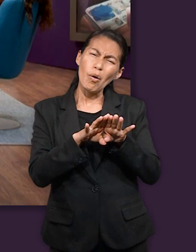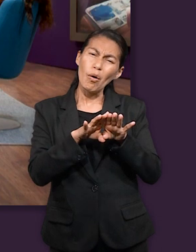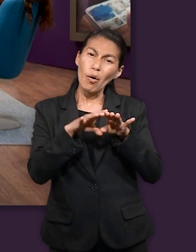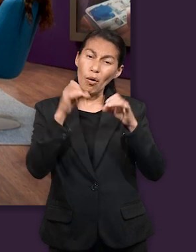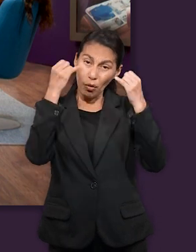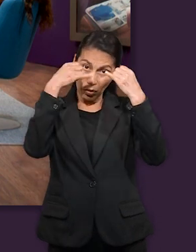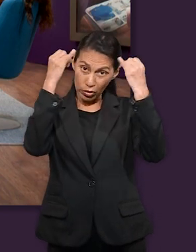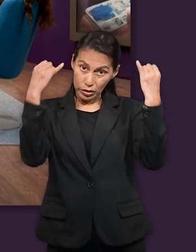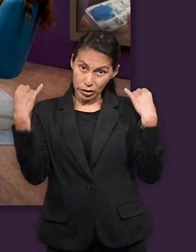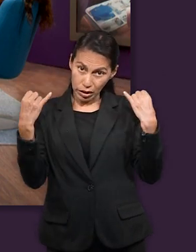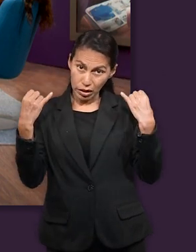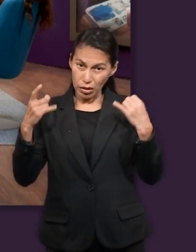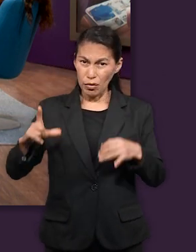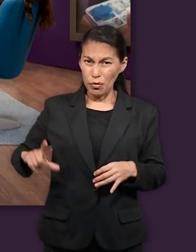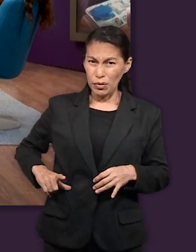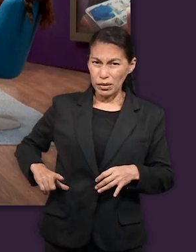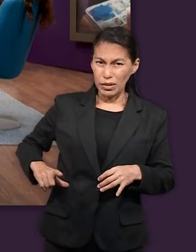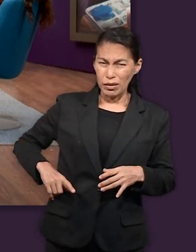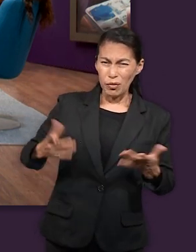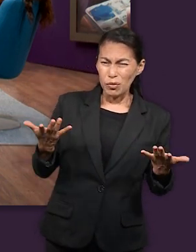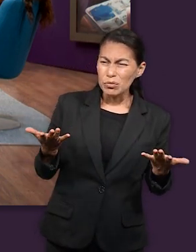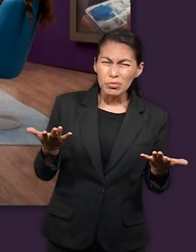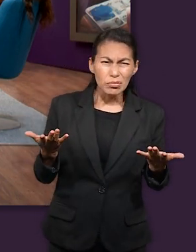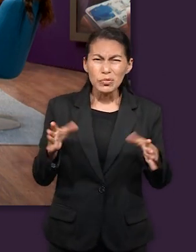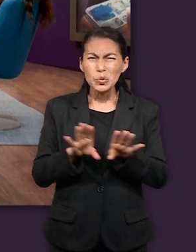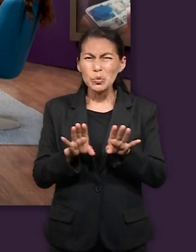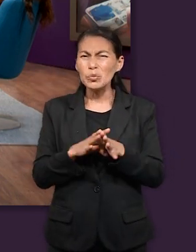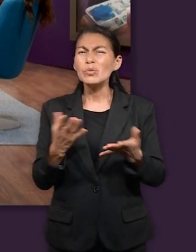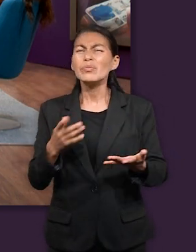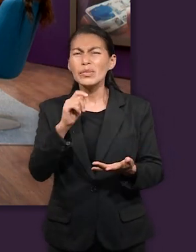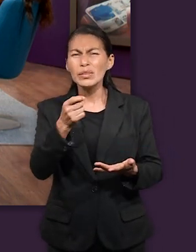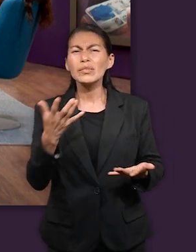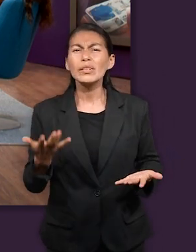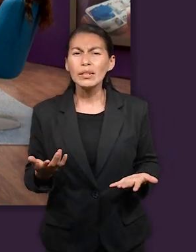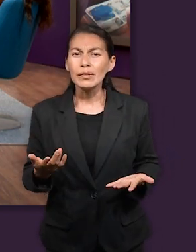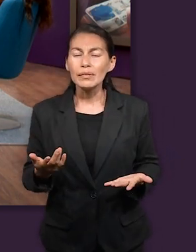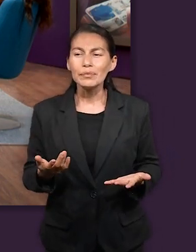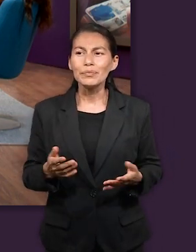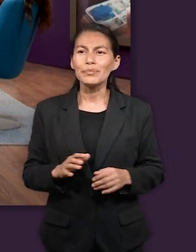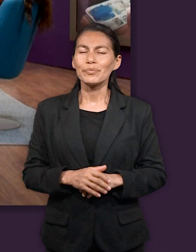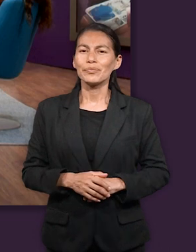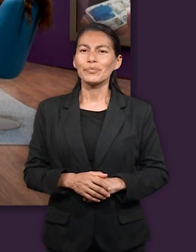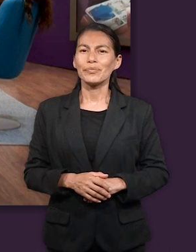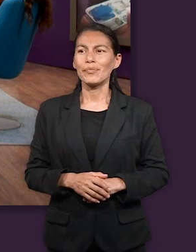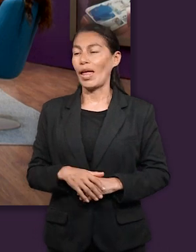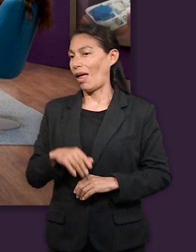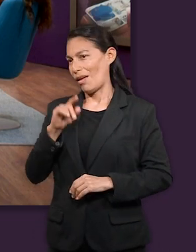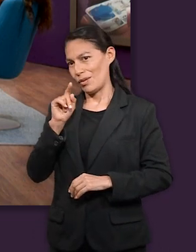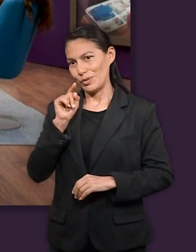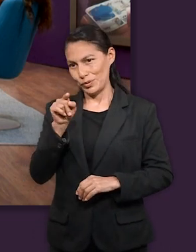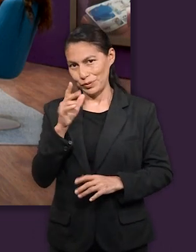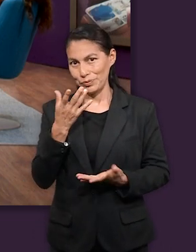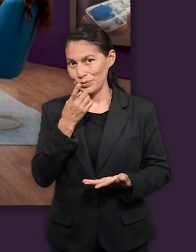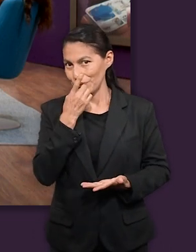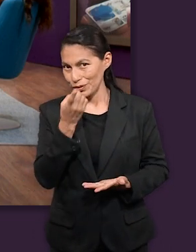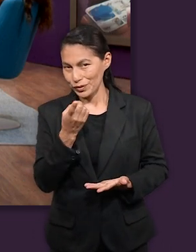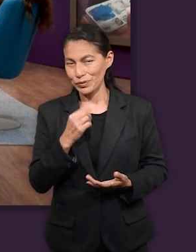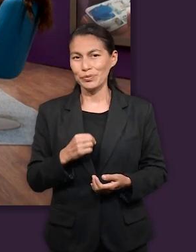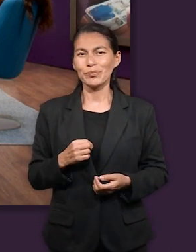pregunta es ¿cómo llegó José a este puesto? ¿Qué les parece la historia? Pues